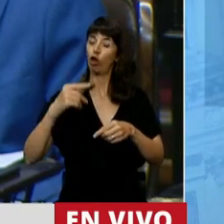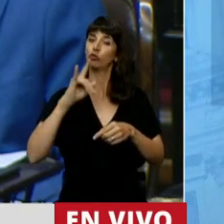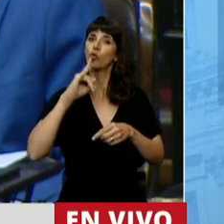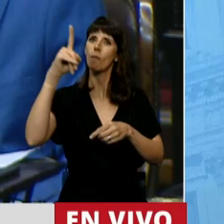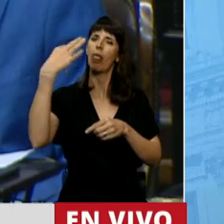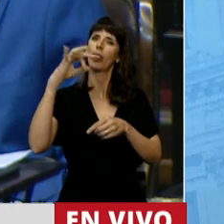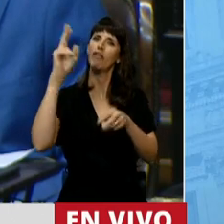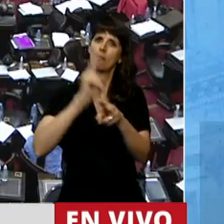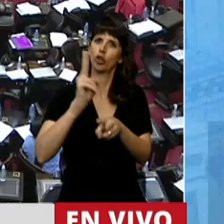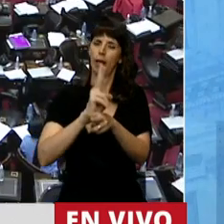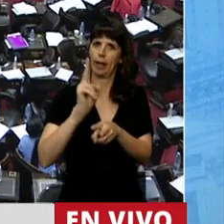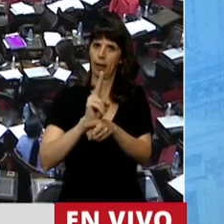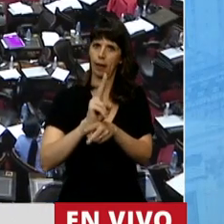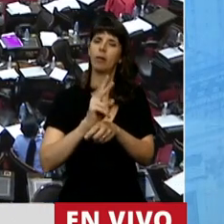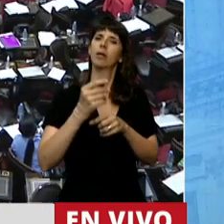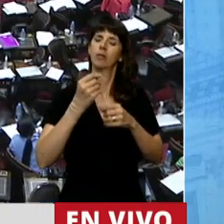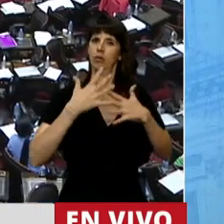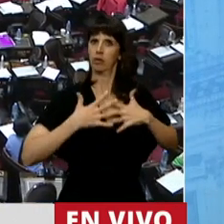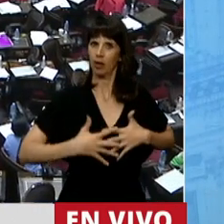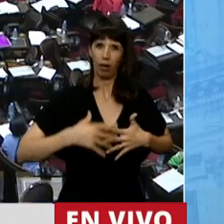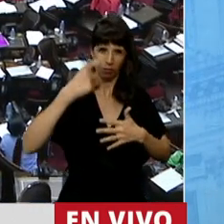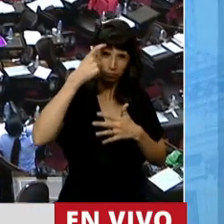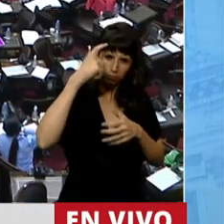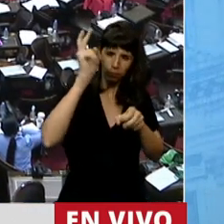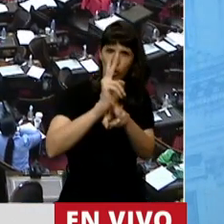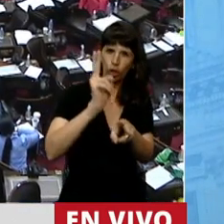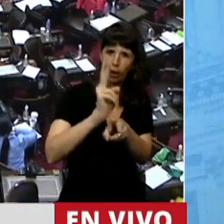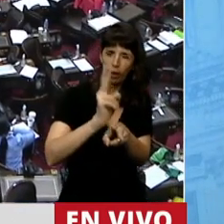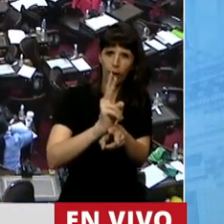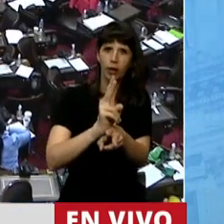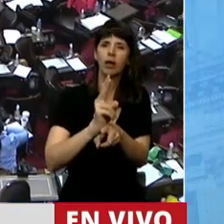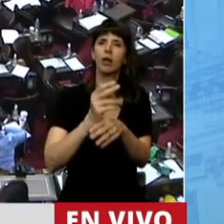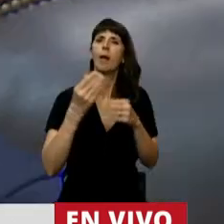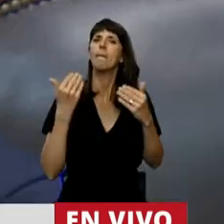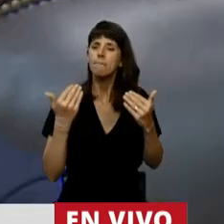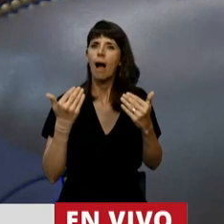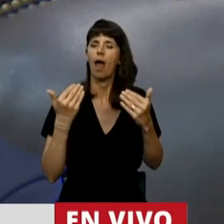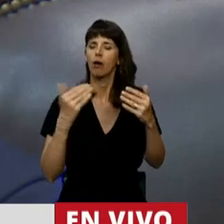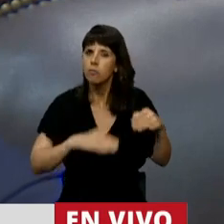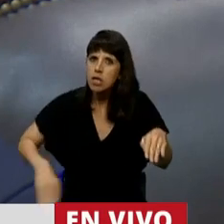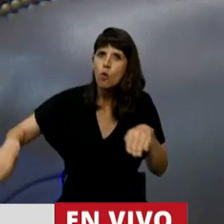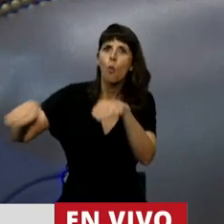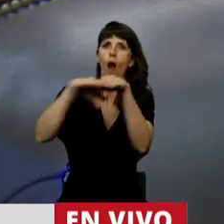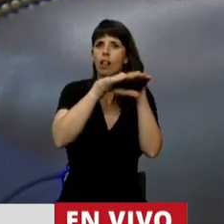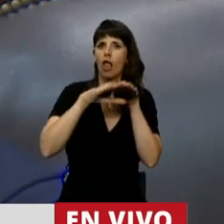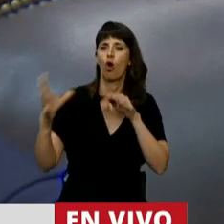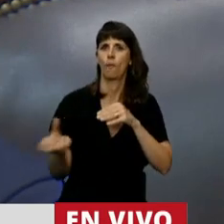a su integridad psicofísica, con la posibilidad de disponer de una igualdad en las oportunidades.